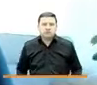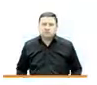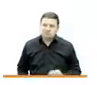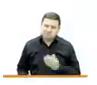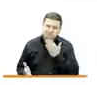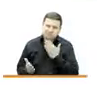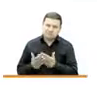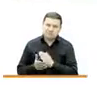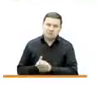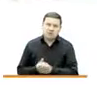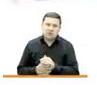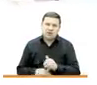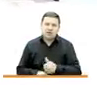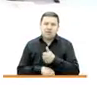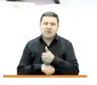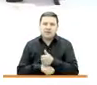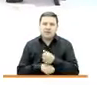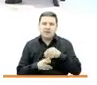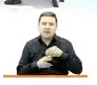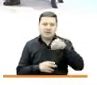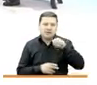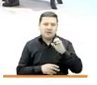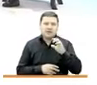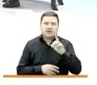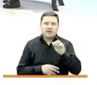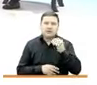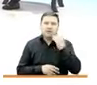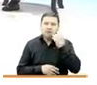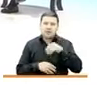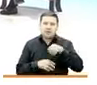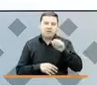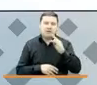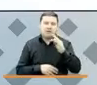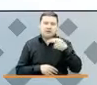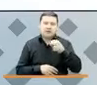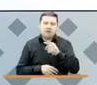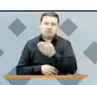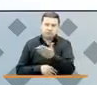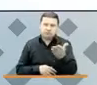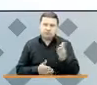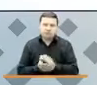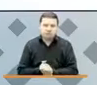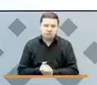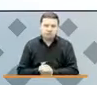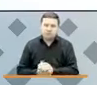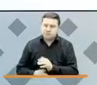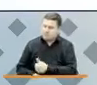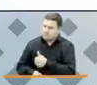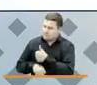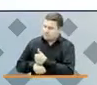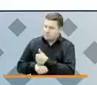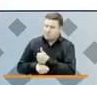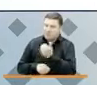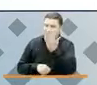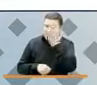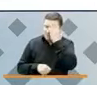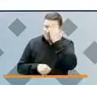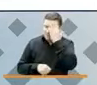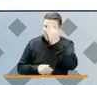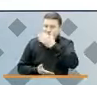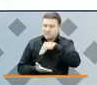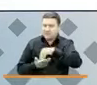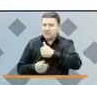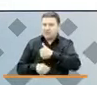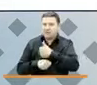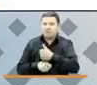gracias a la directora Marcela, la señora Marta y por supuesto a usted, señor director del Centro Nacional de Memoria Histórica.